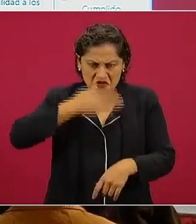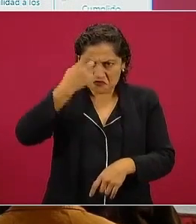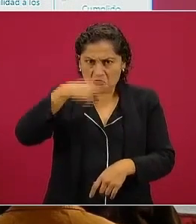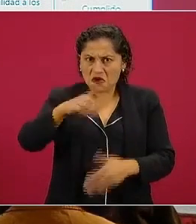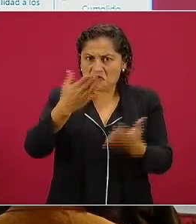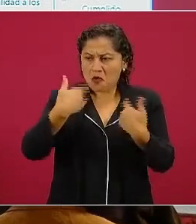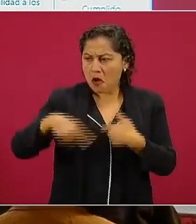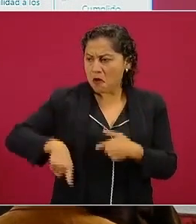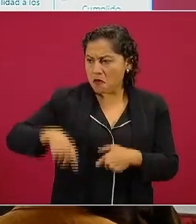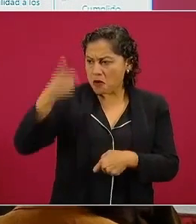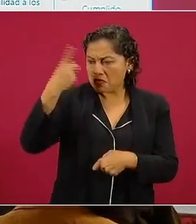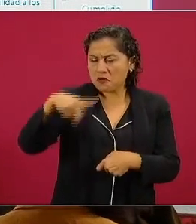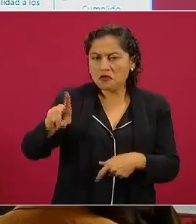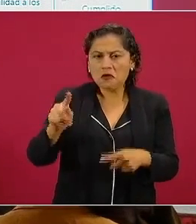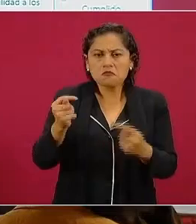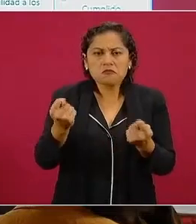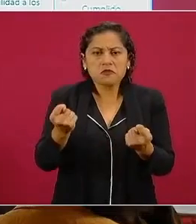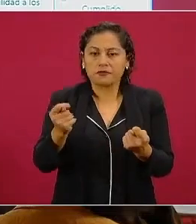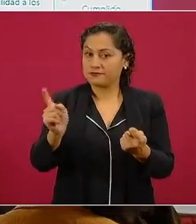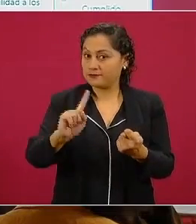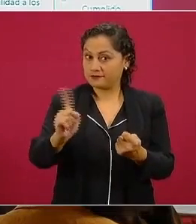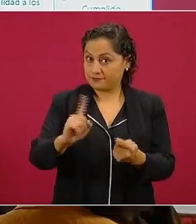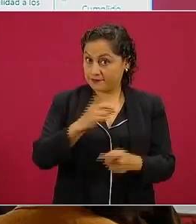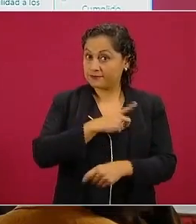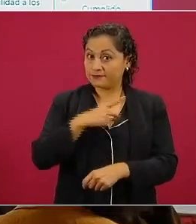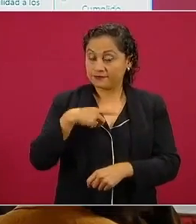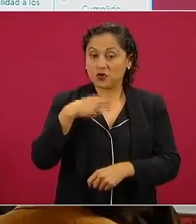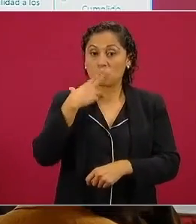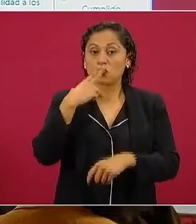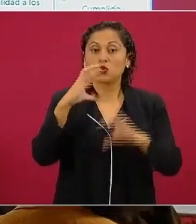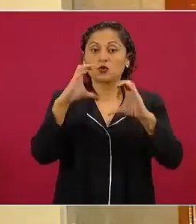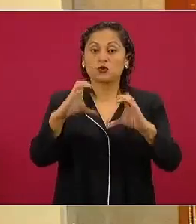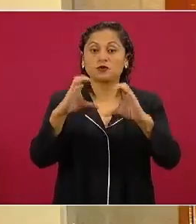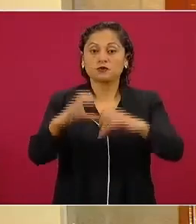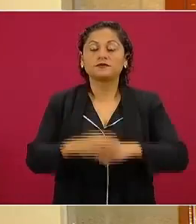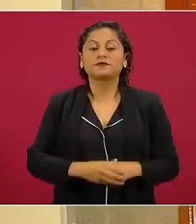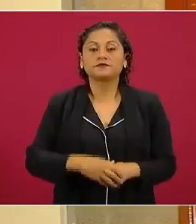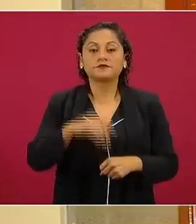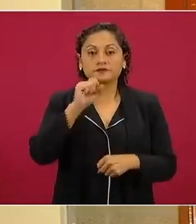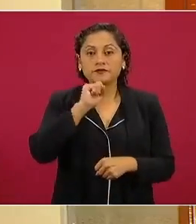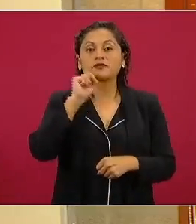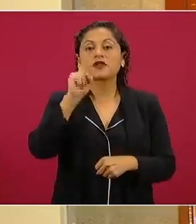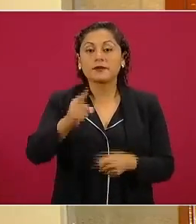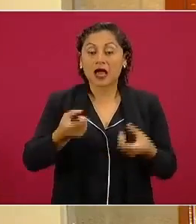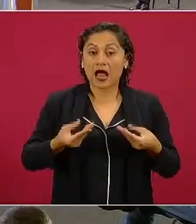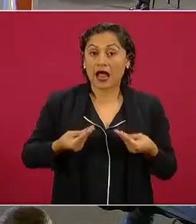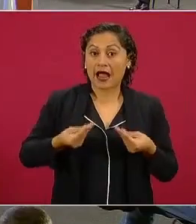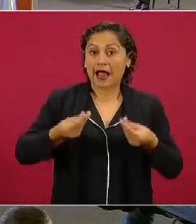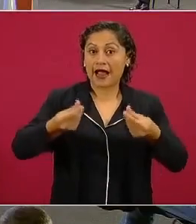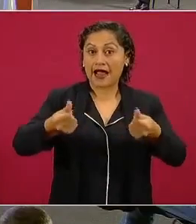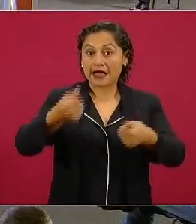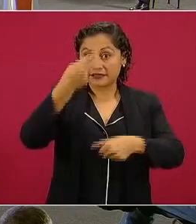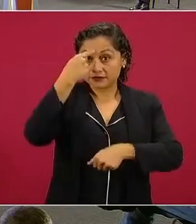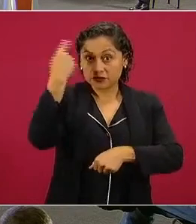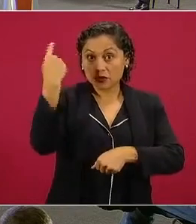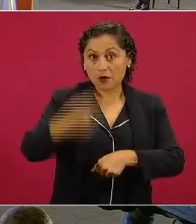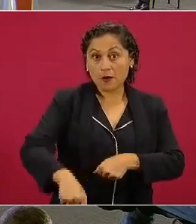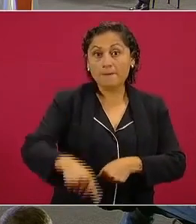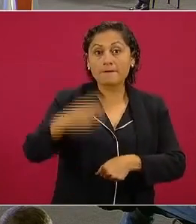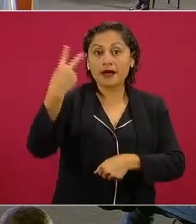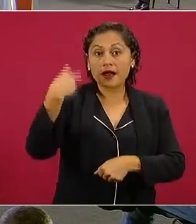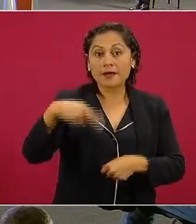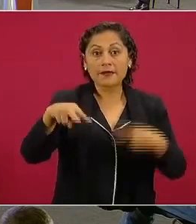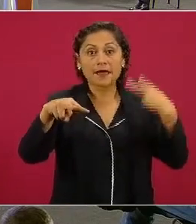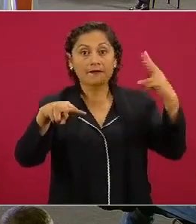se evitarán gastos innecesarios en el extranjero. Se acuerdan que habían 60